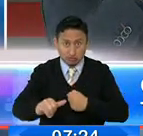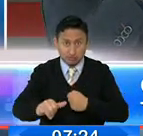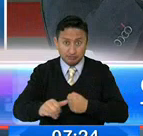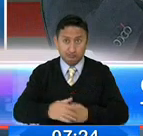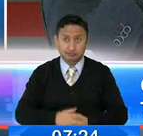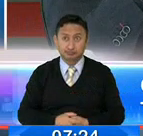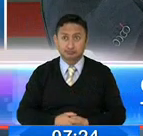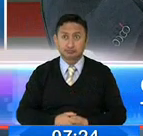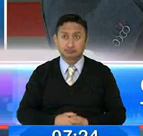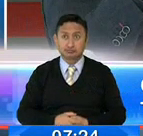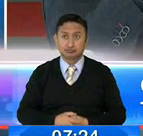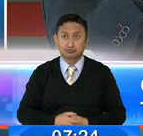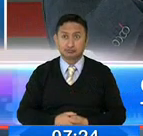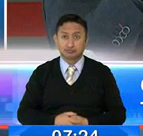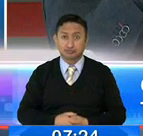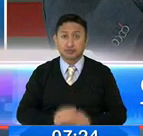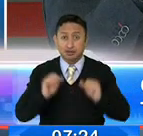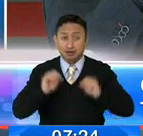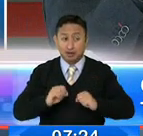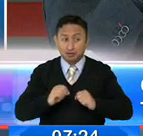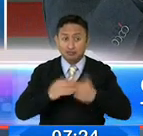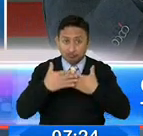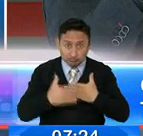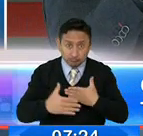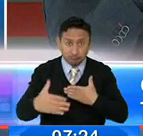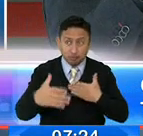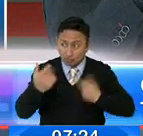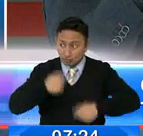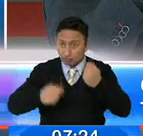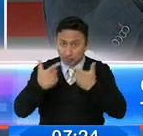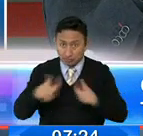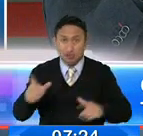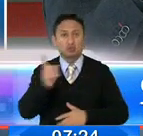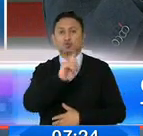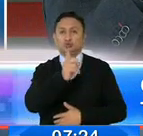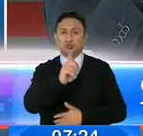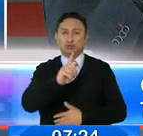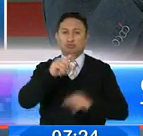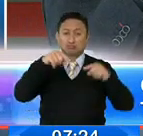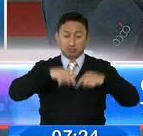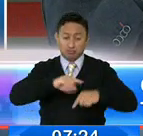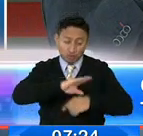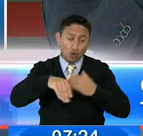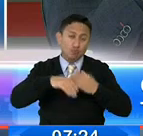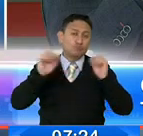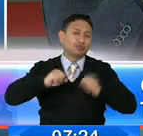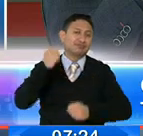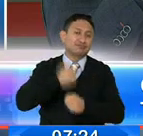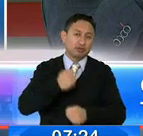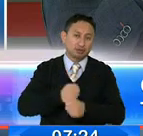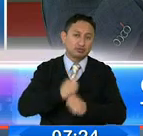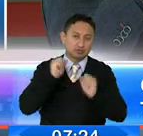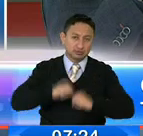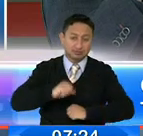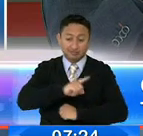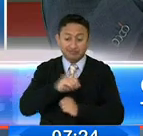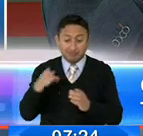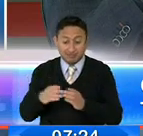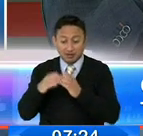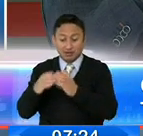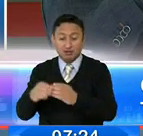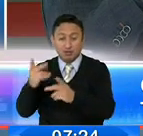Bueno, así como que ganen, no, pero sí ponerles en un lugar porque todos merecemos el trabajo y a la vez también productividad, que es la parte correspondiente.